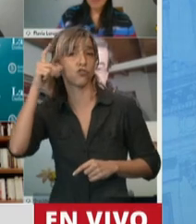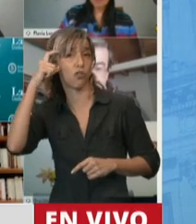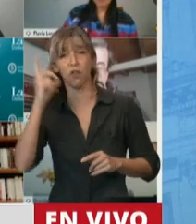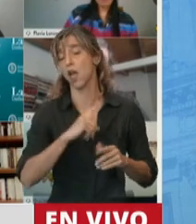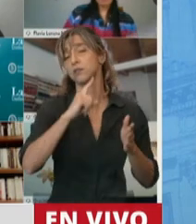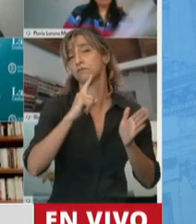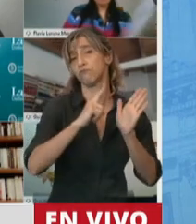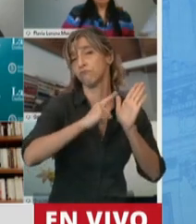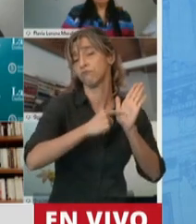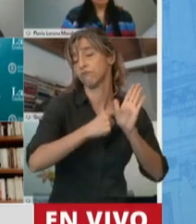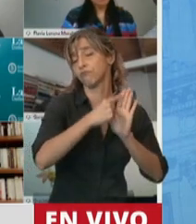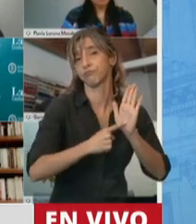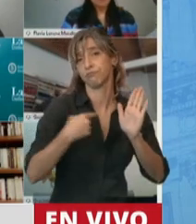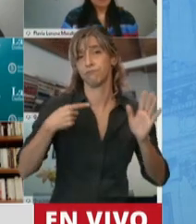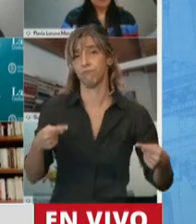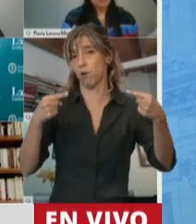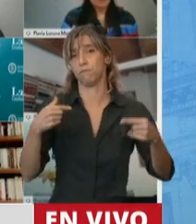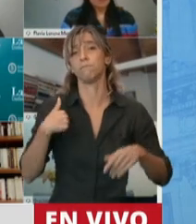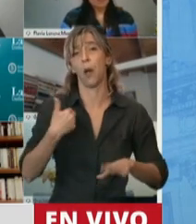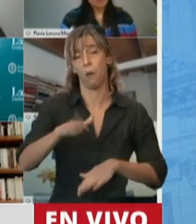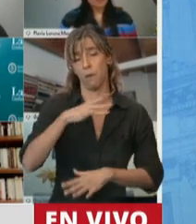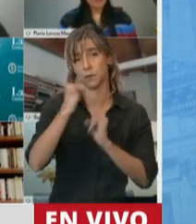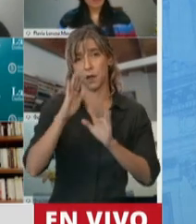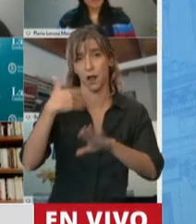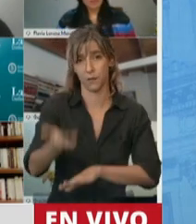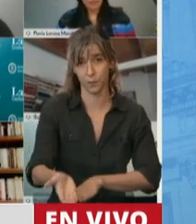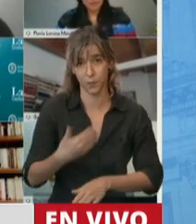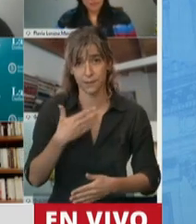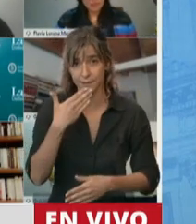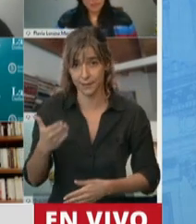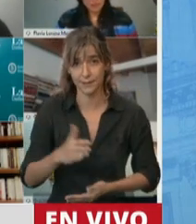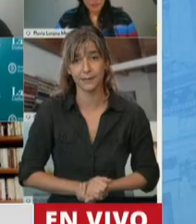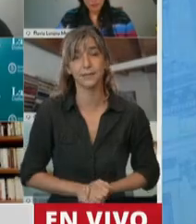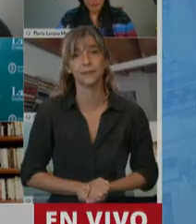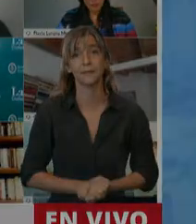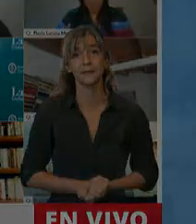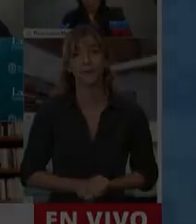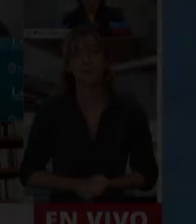proyecto mayoritario. Gracias, Presidente. Gracias, Diputada.